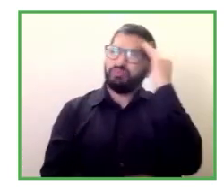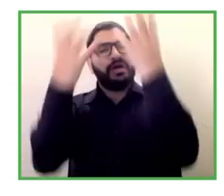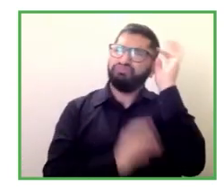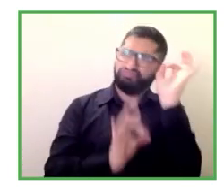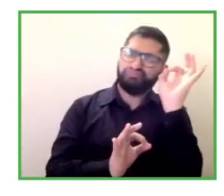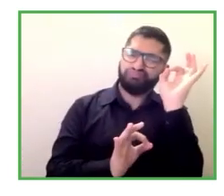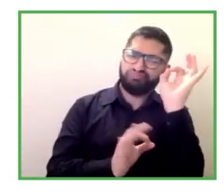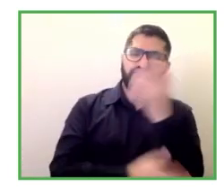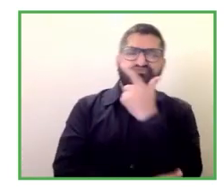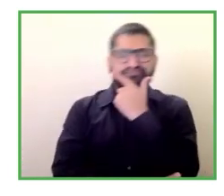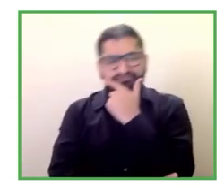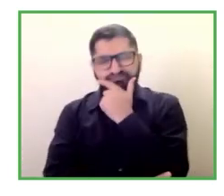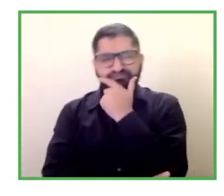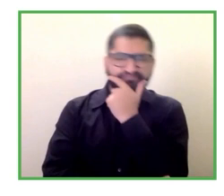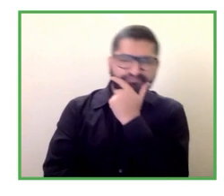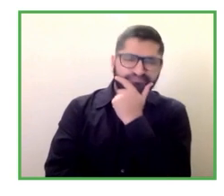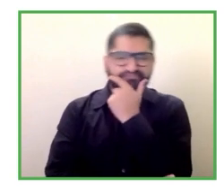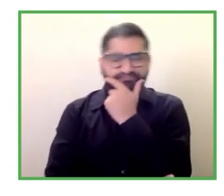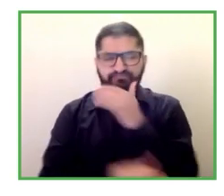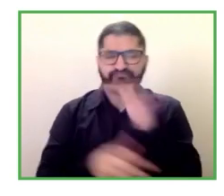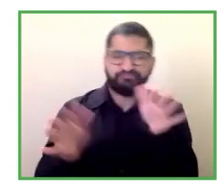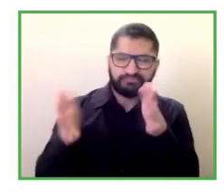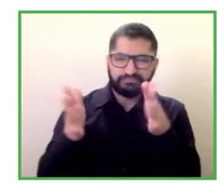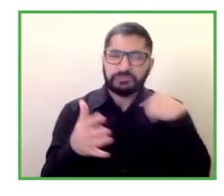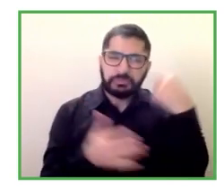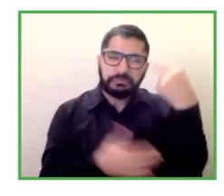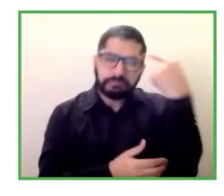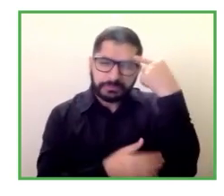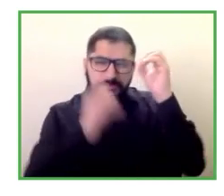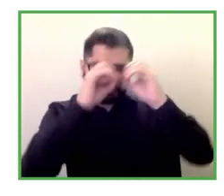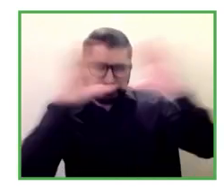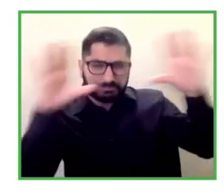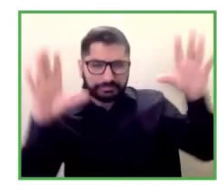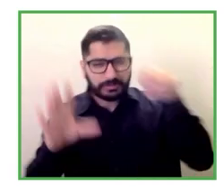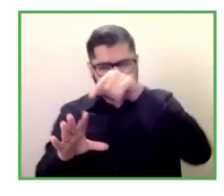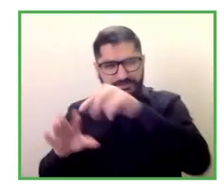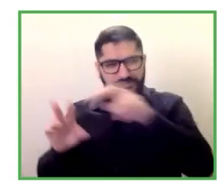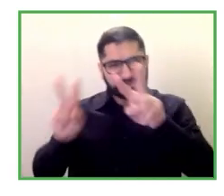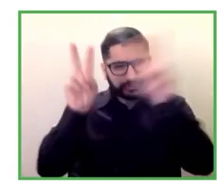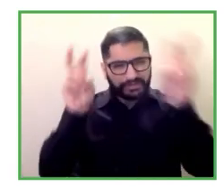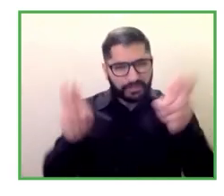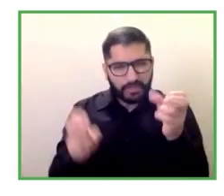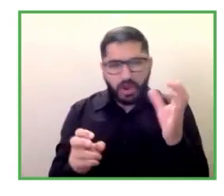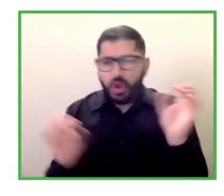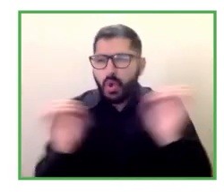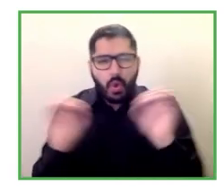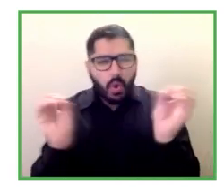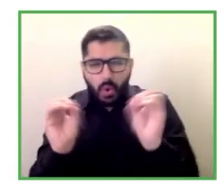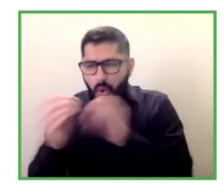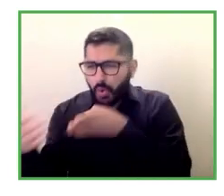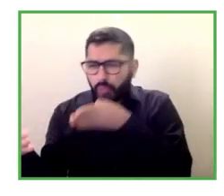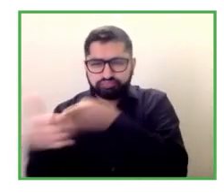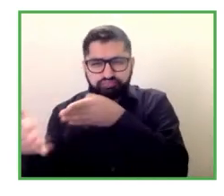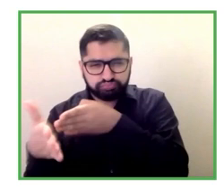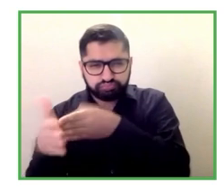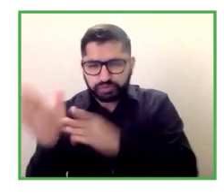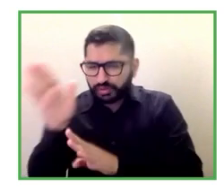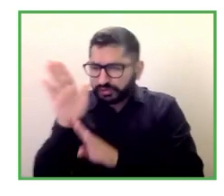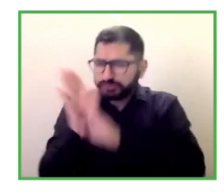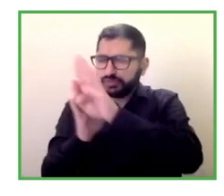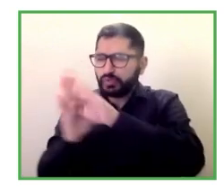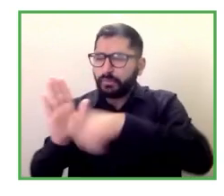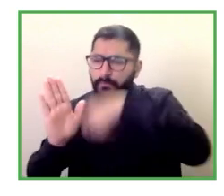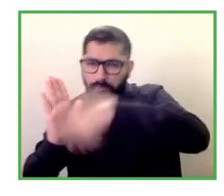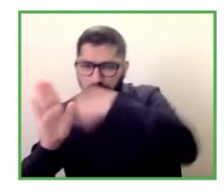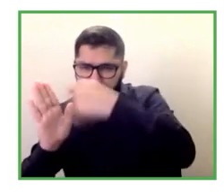en ese sentido no ha habido especiales obstáculos en el desarrollo del proyecto quizás el mayor reto que